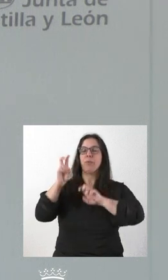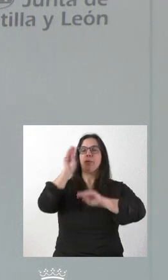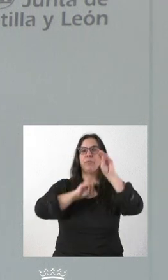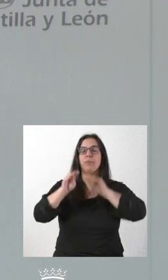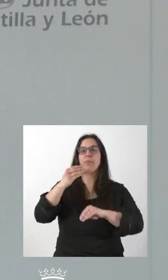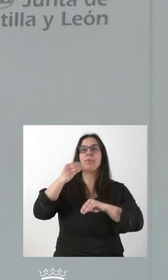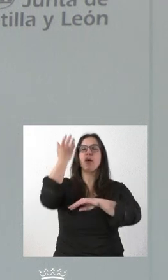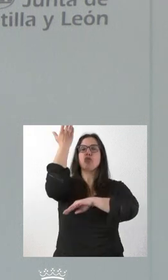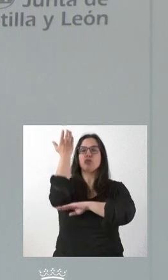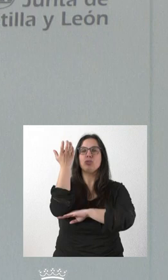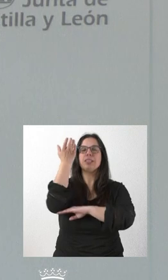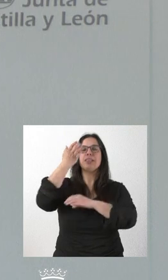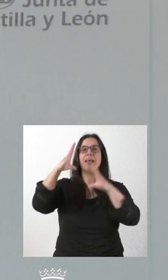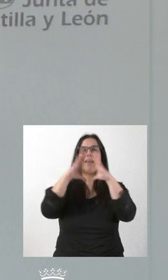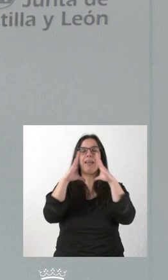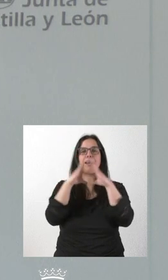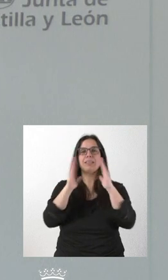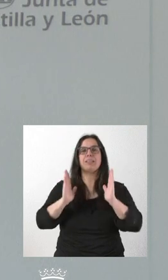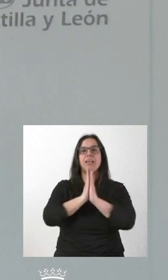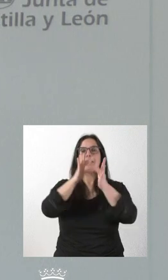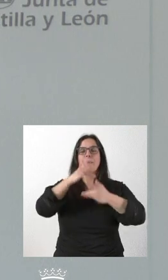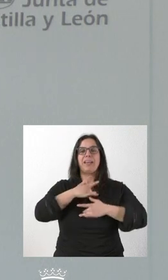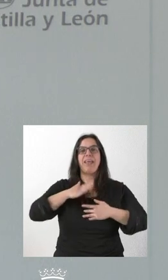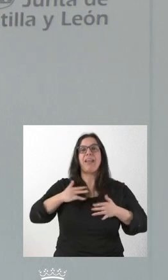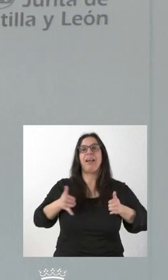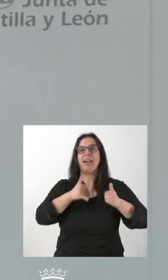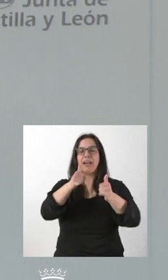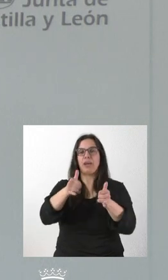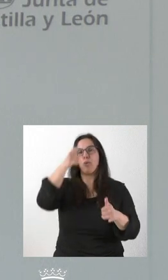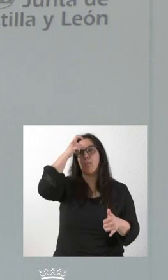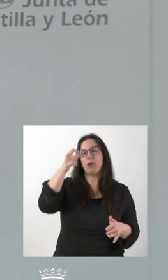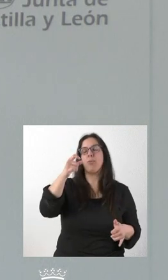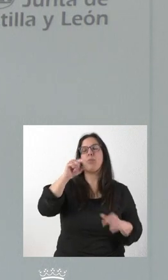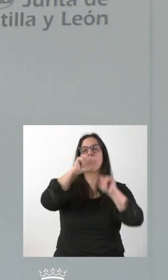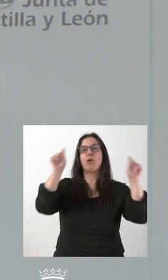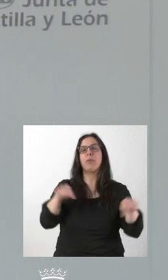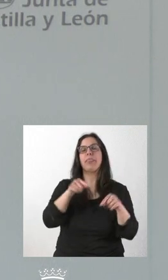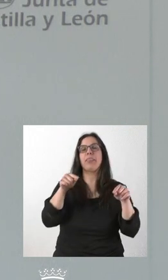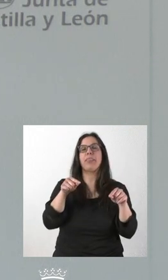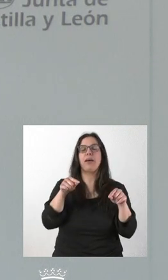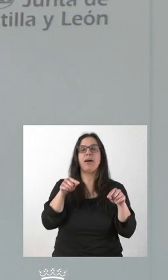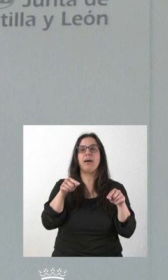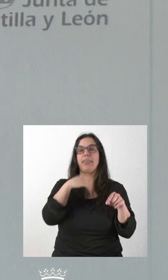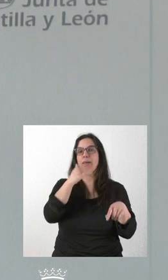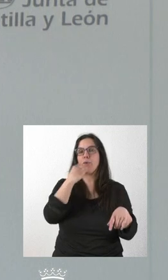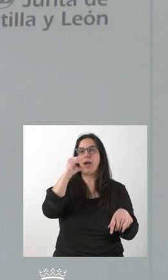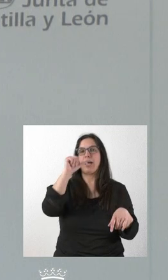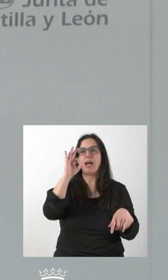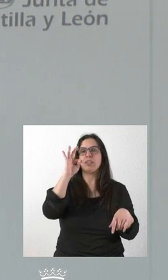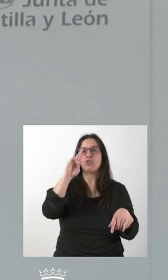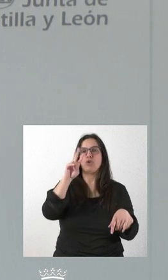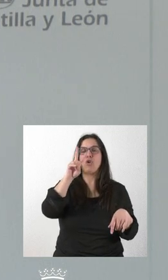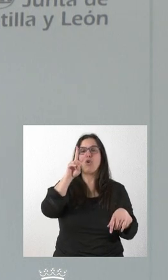la Torre de la Iglesia de Santa María del Río, en Castro Verde de Campos, en la provincia de Zamora. Y,